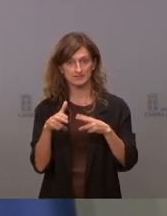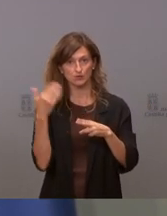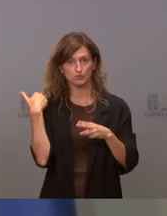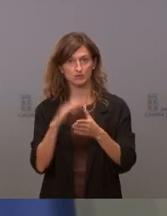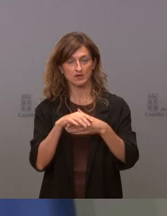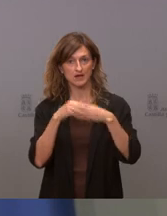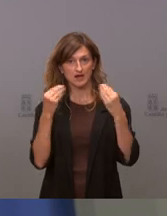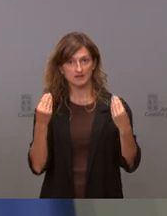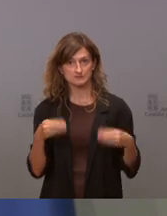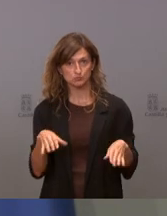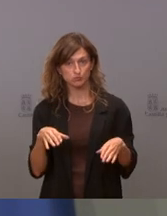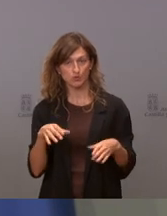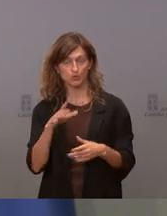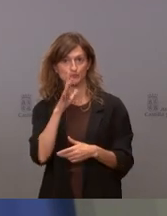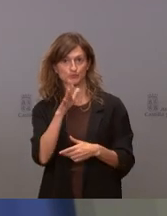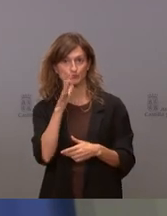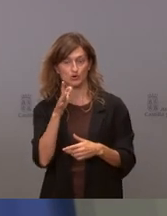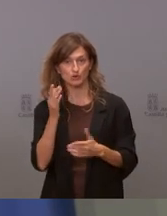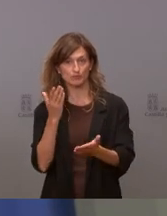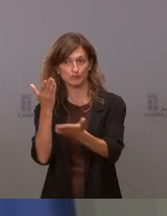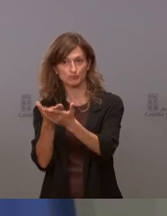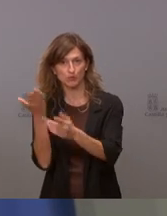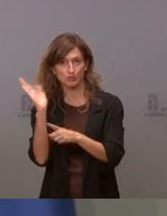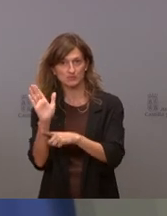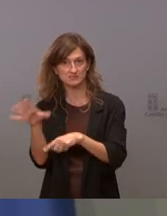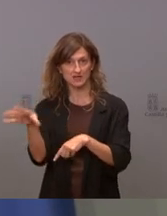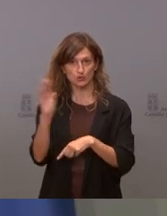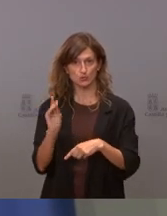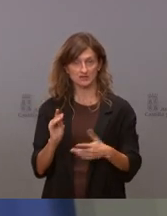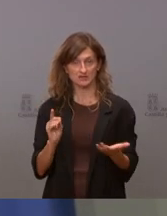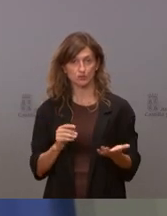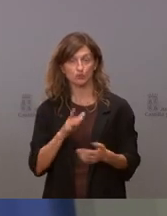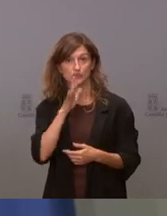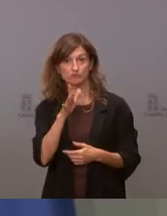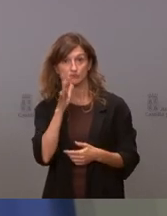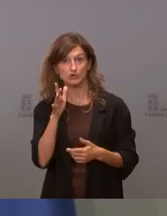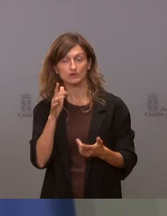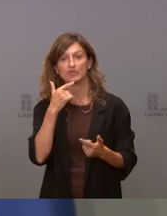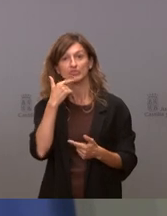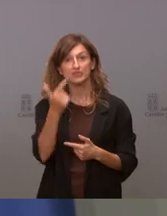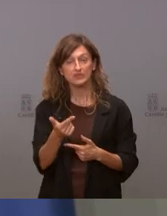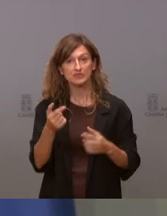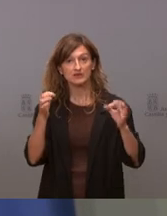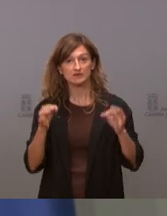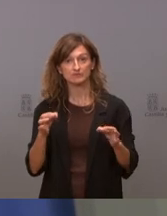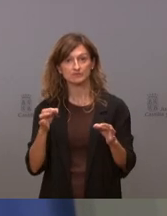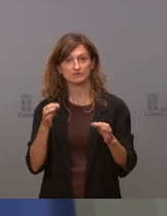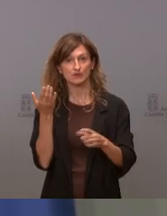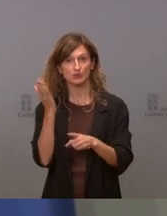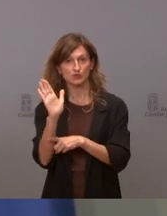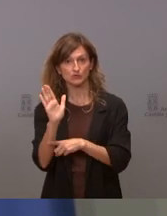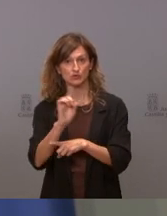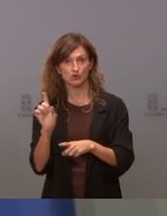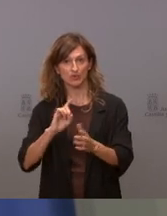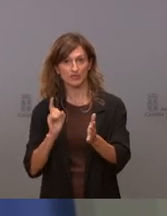en una proposición que nosotros no entendíamos y no entendíamos, entre otras cosas, porque es que lo que se dice en esa proposición no de